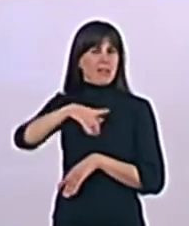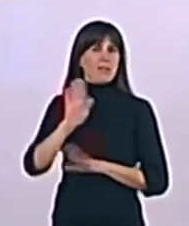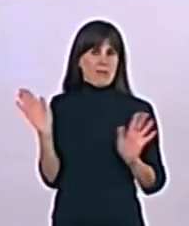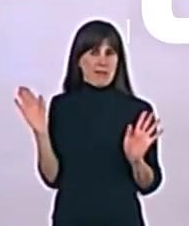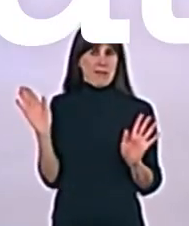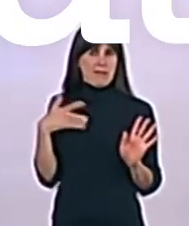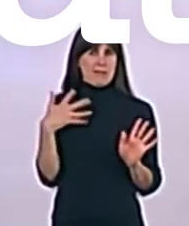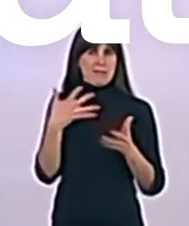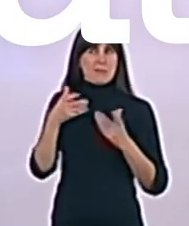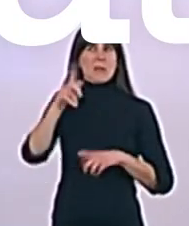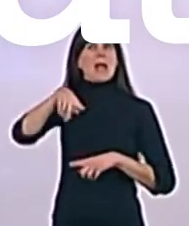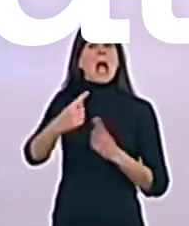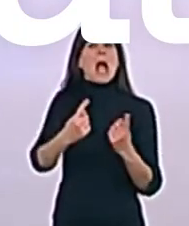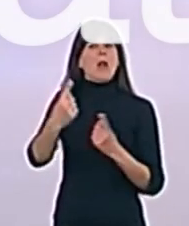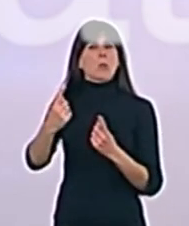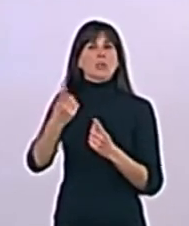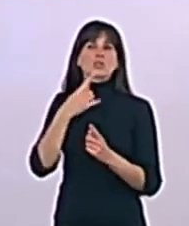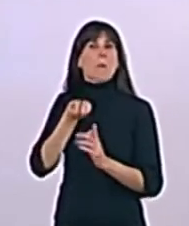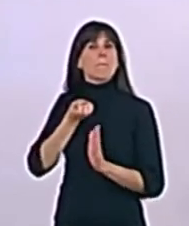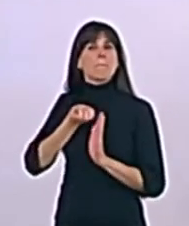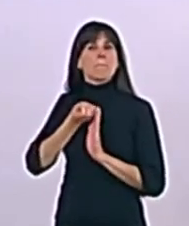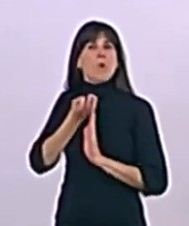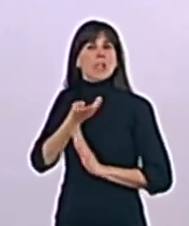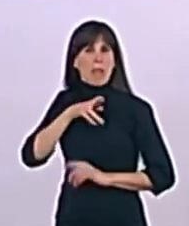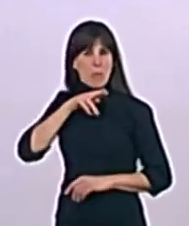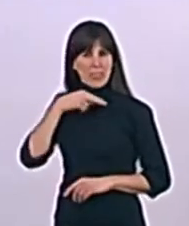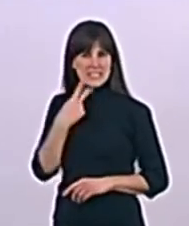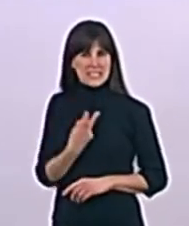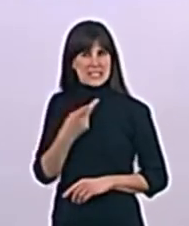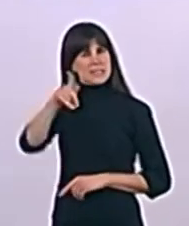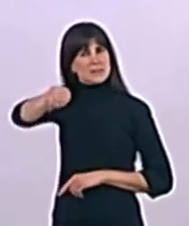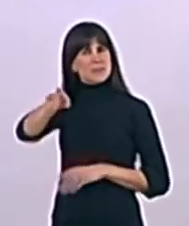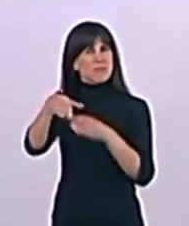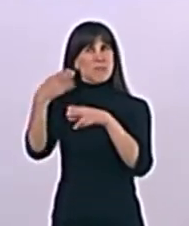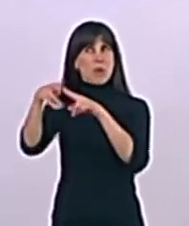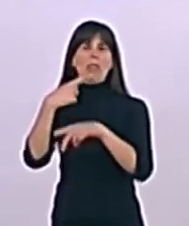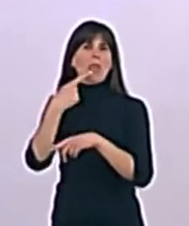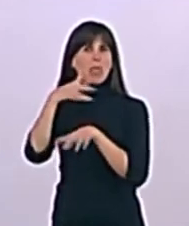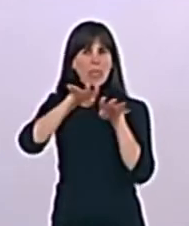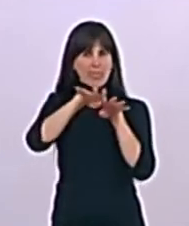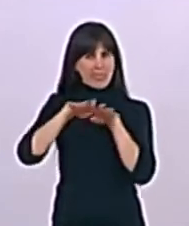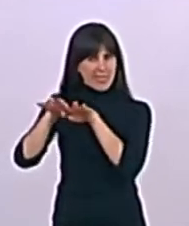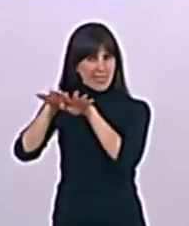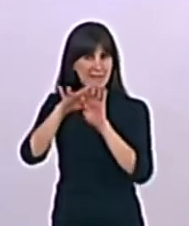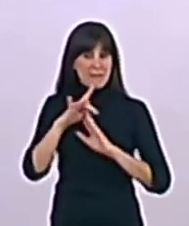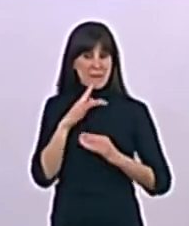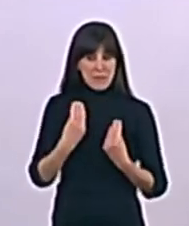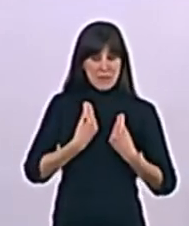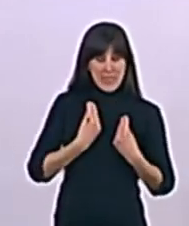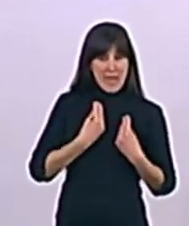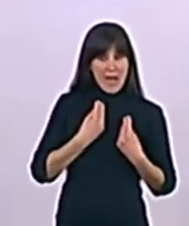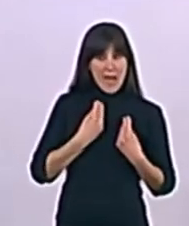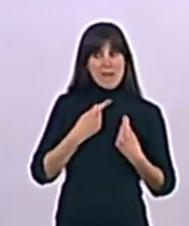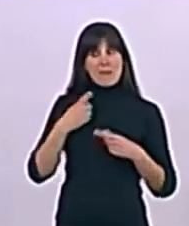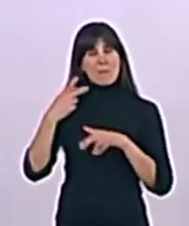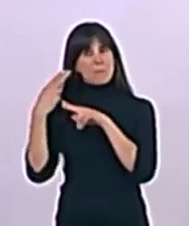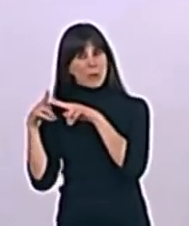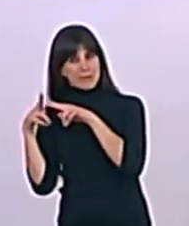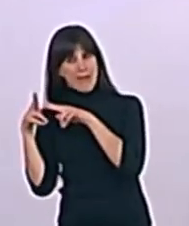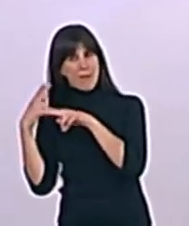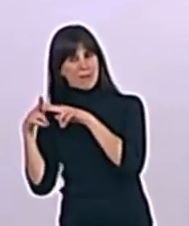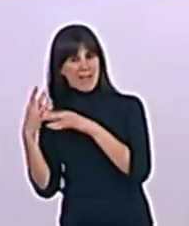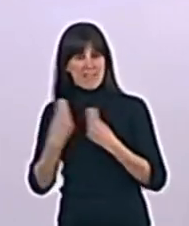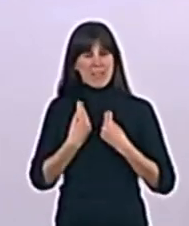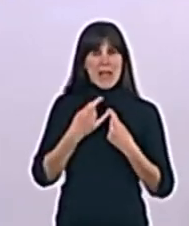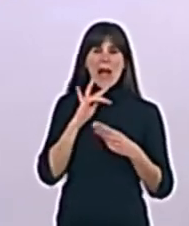Mire, en la vida como en la política y en la política como en la vida hay dos opciones, o lo fácil o lo difícil. Ustedes siempre fueron